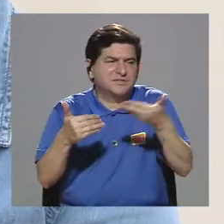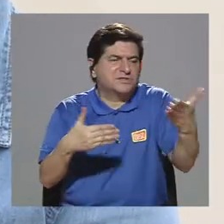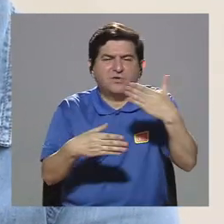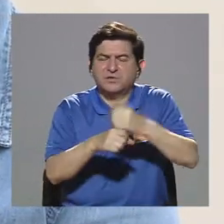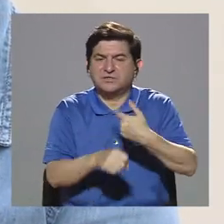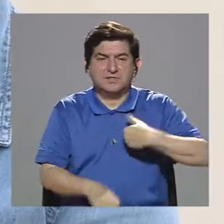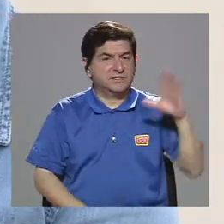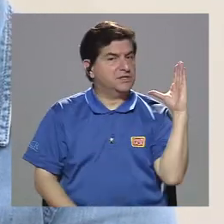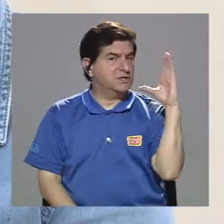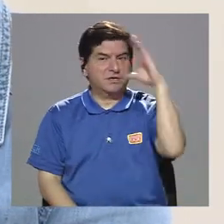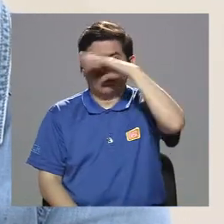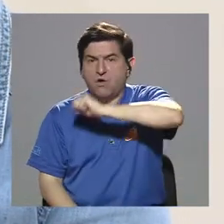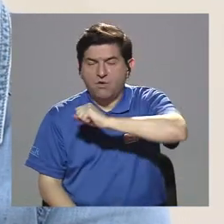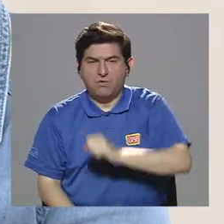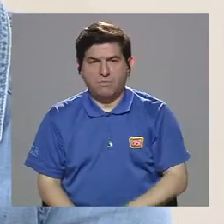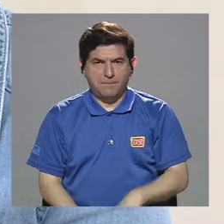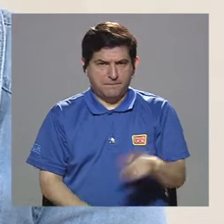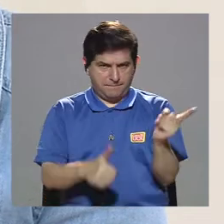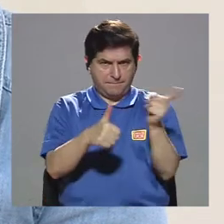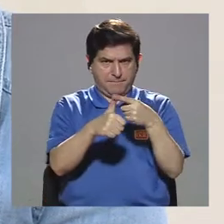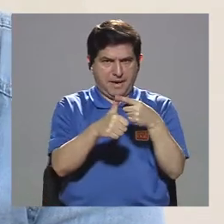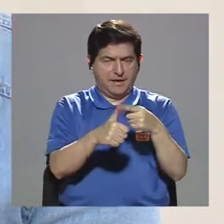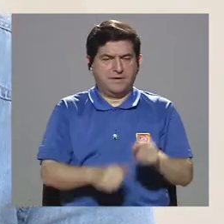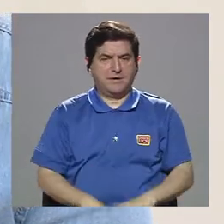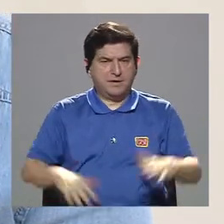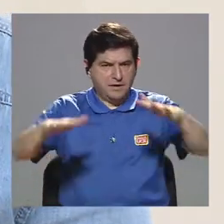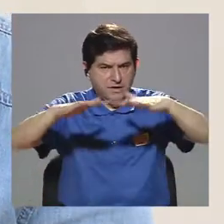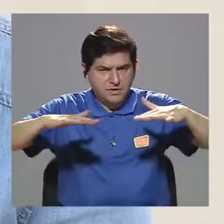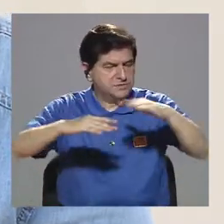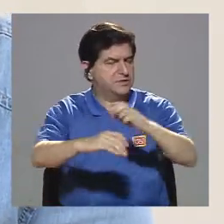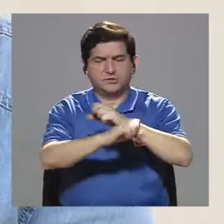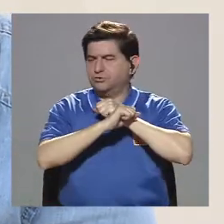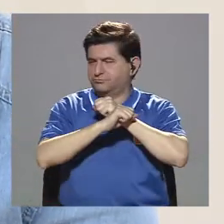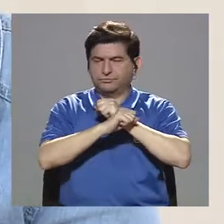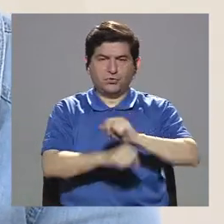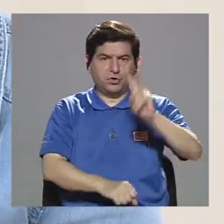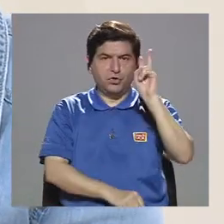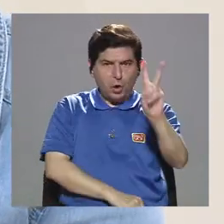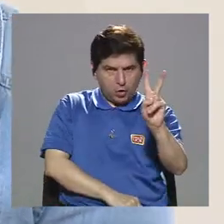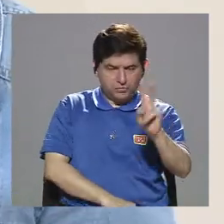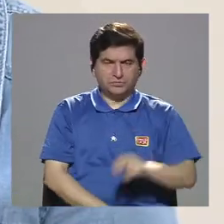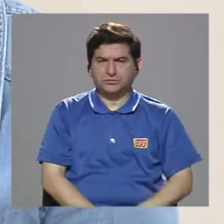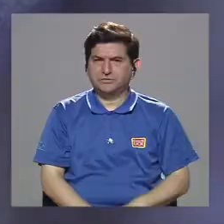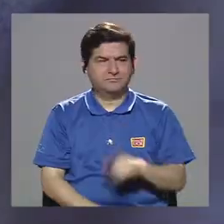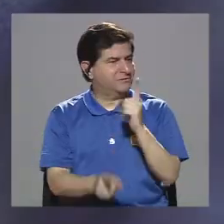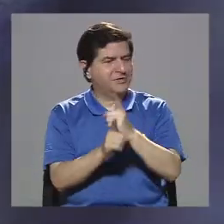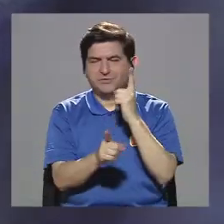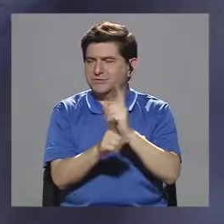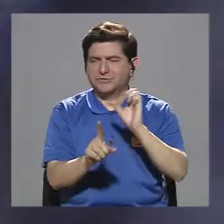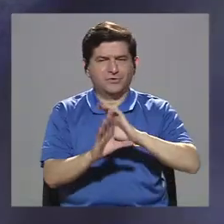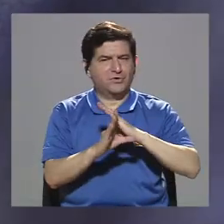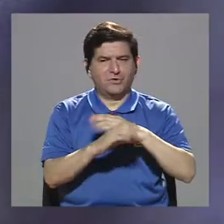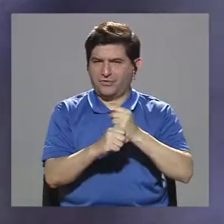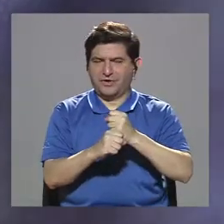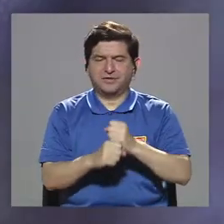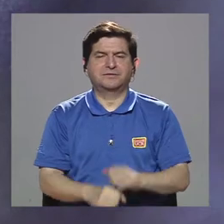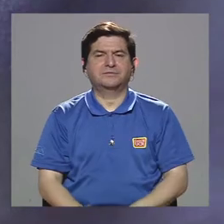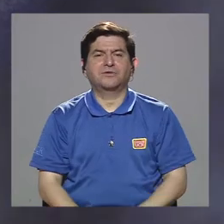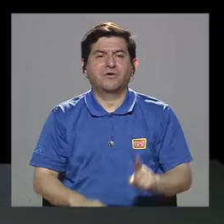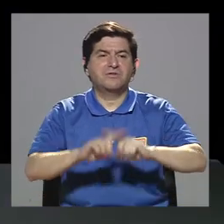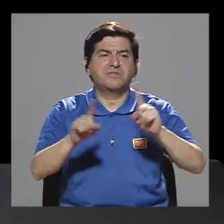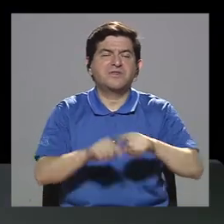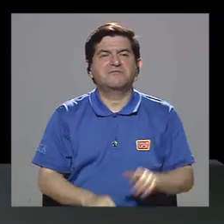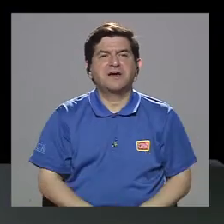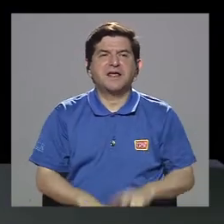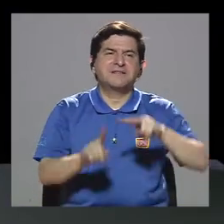cosas y no nos estamos dando cuenta, uno, que estamos entrando en zonas no seguras y dos, que no está bien hacerlo. ¿Por qué? Porque hay una serie